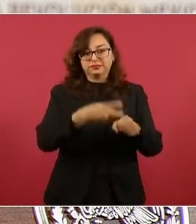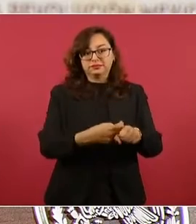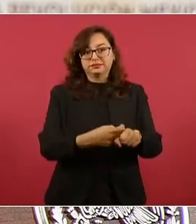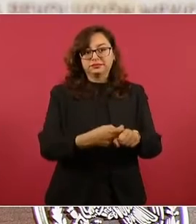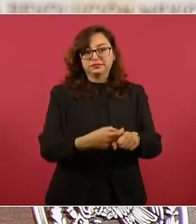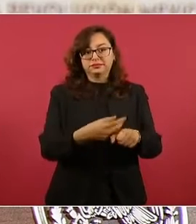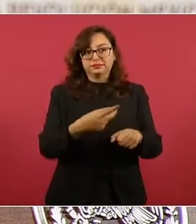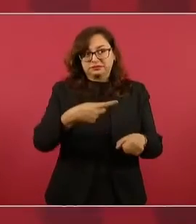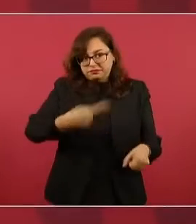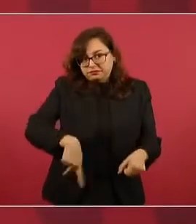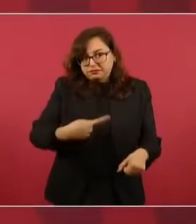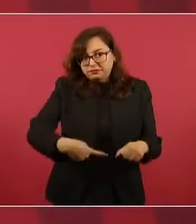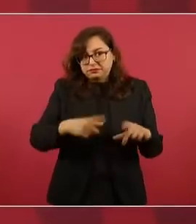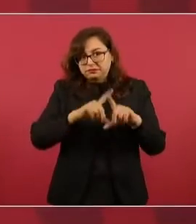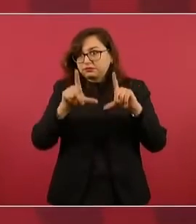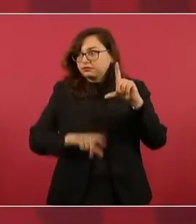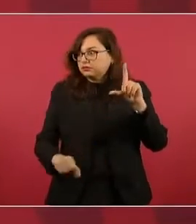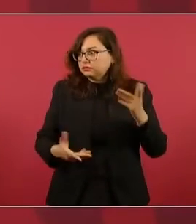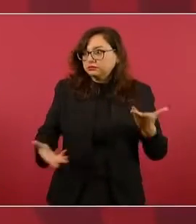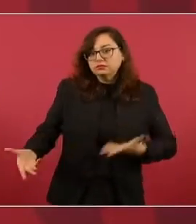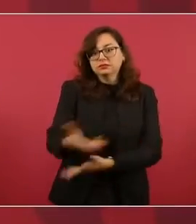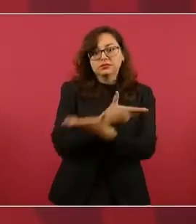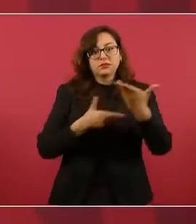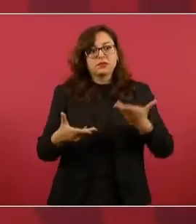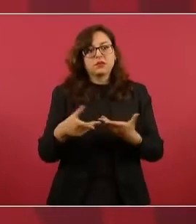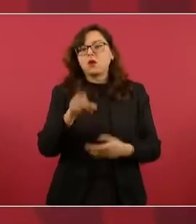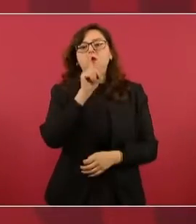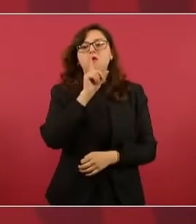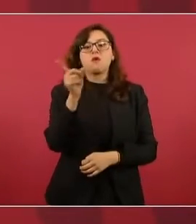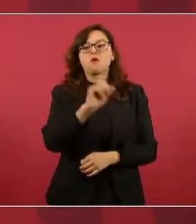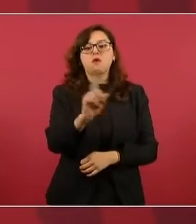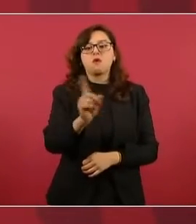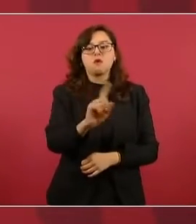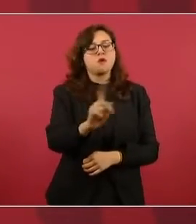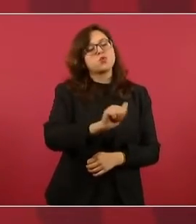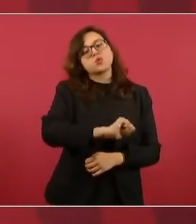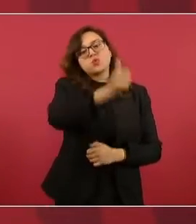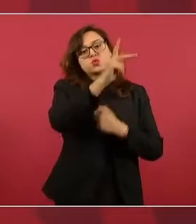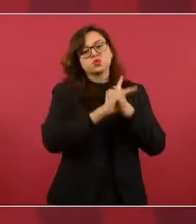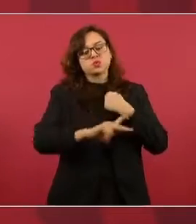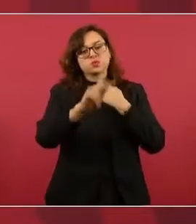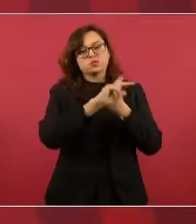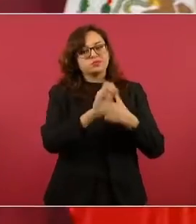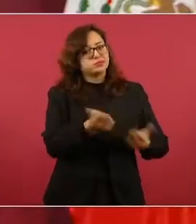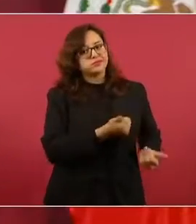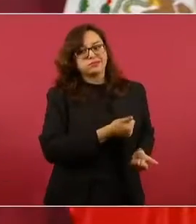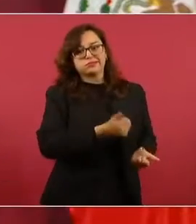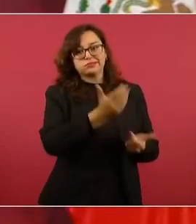o sea, que exportemos agua